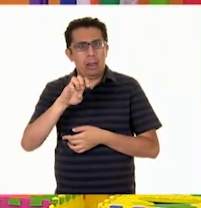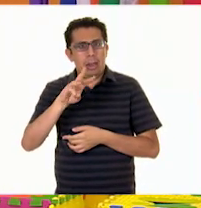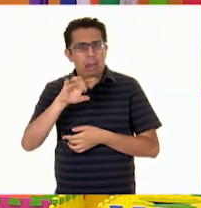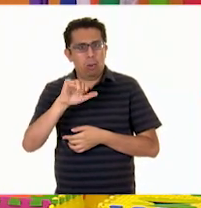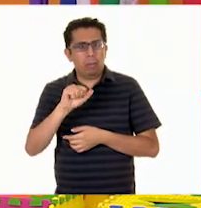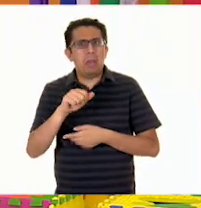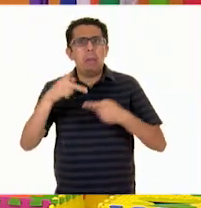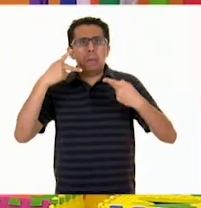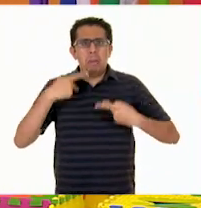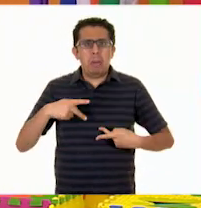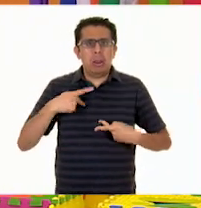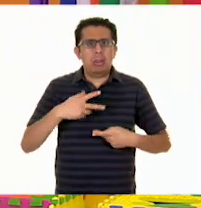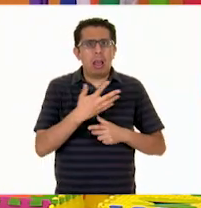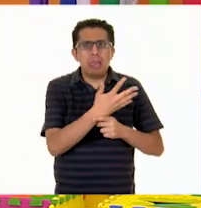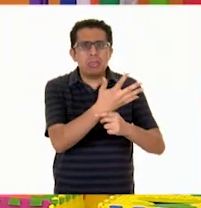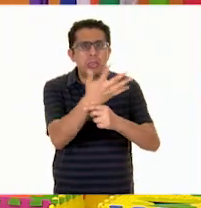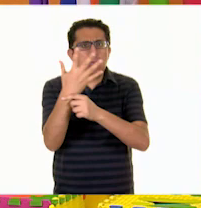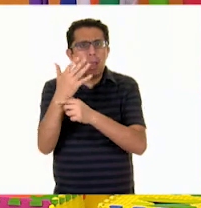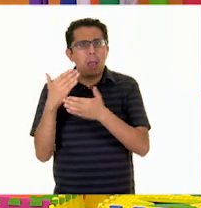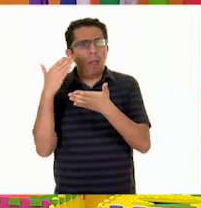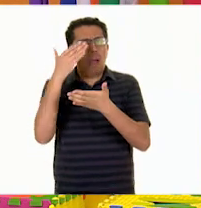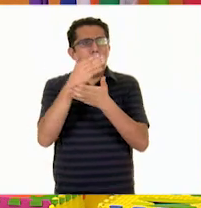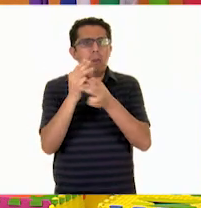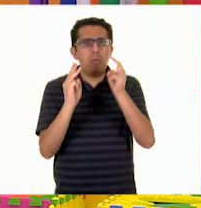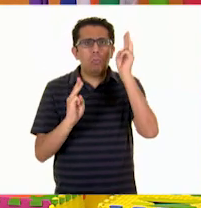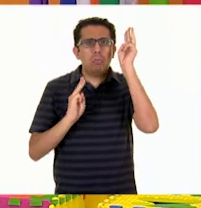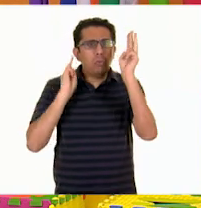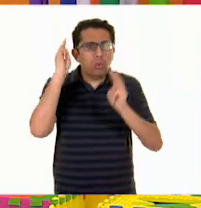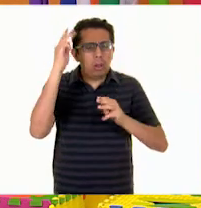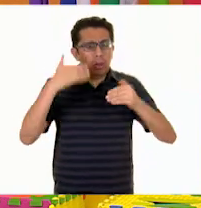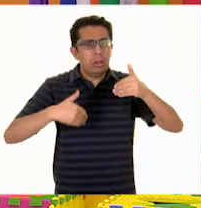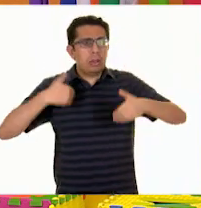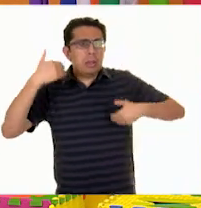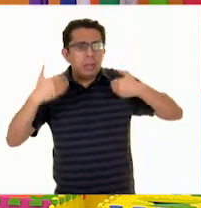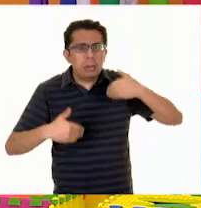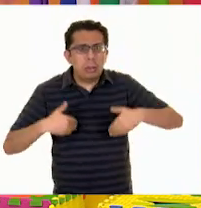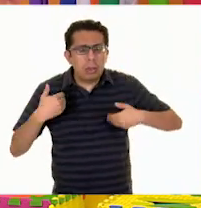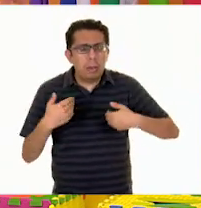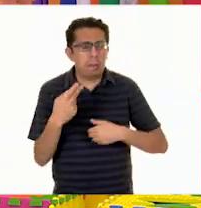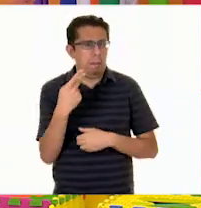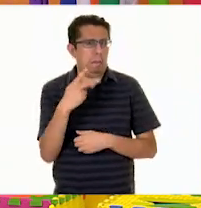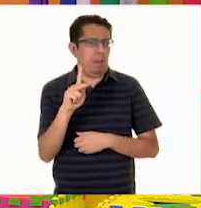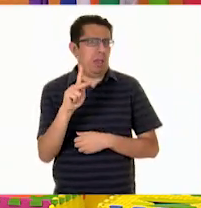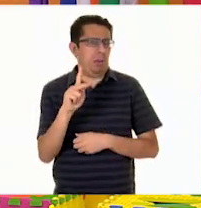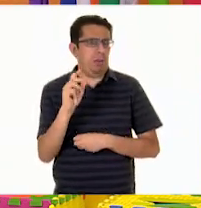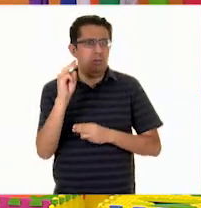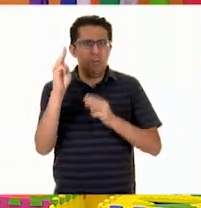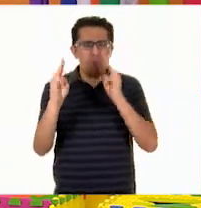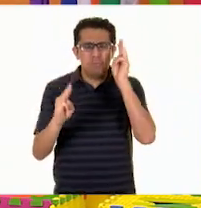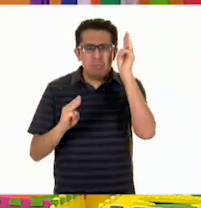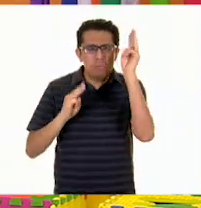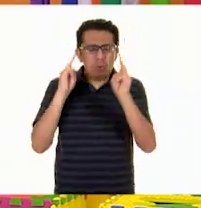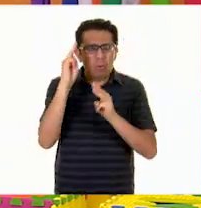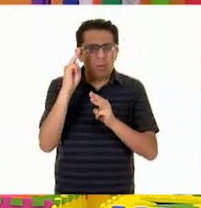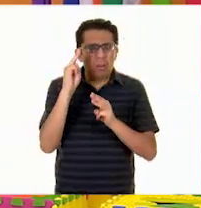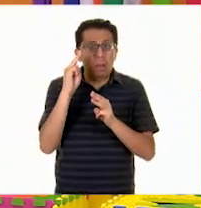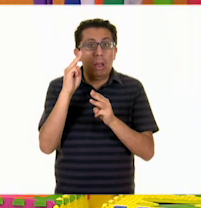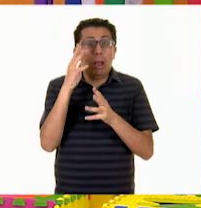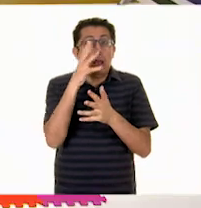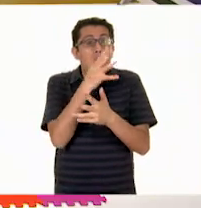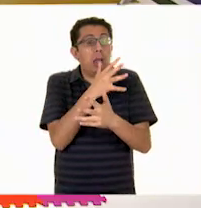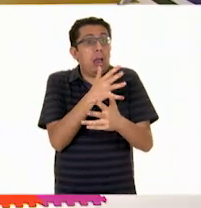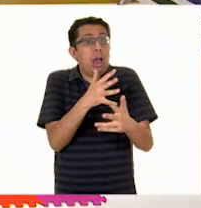divertido y que voy a aprender muchas cosas, pero los museos son espacios tan